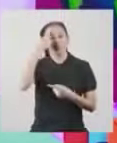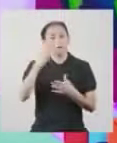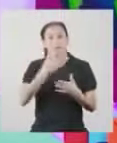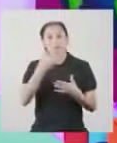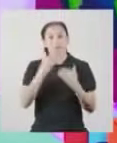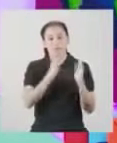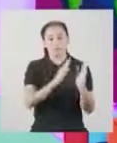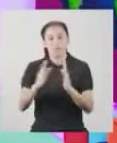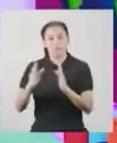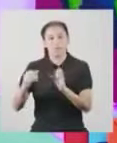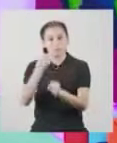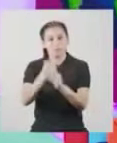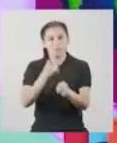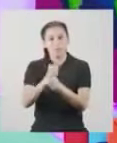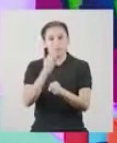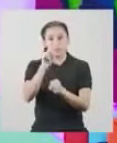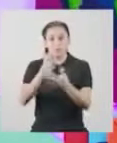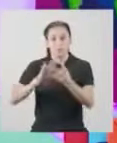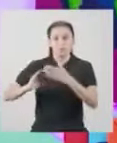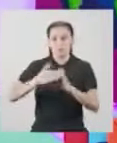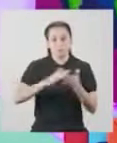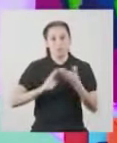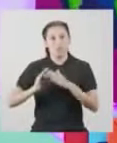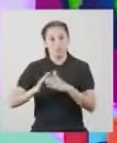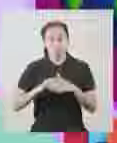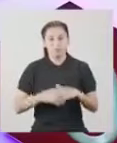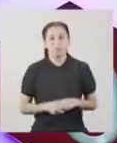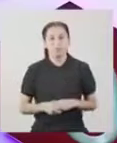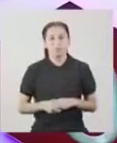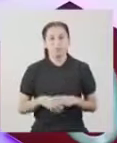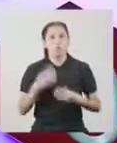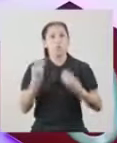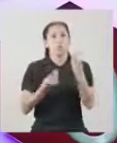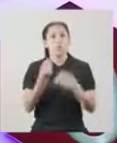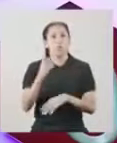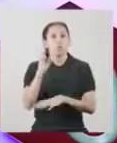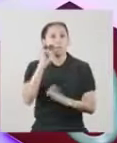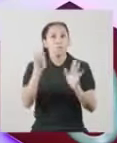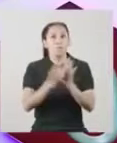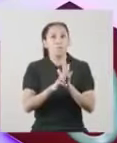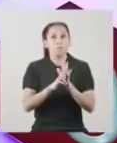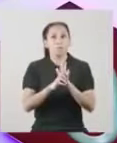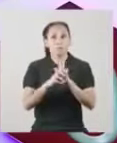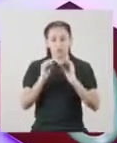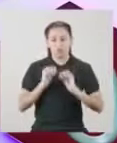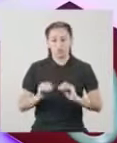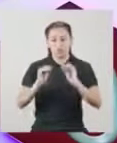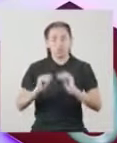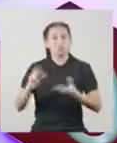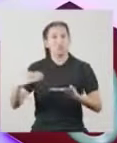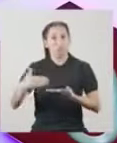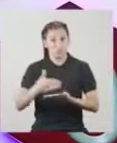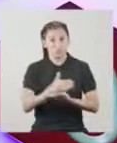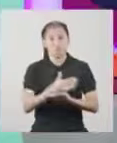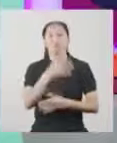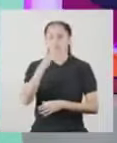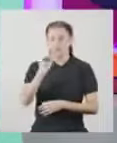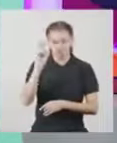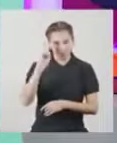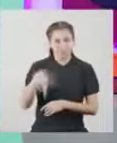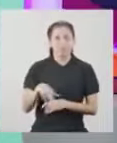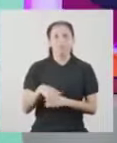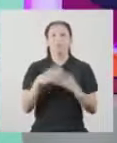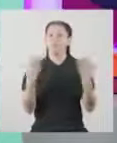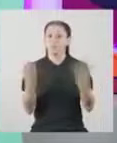administración De los procesos productivos de una comunidad Como por ejemplo, el cultivo o la crianza de truchas